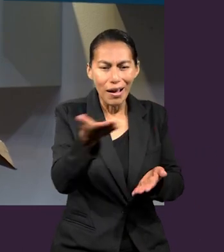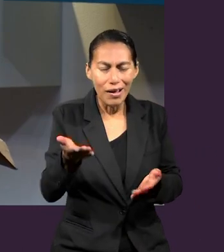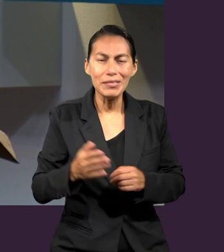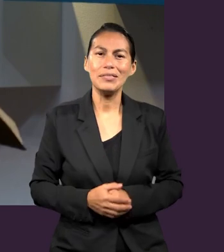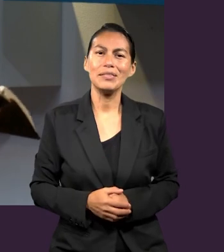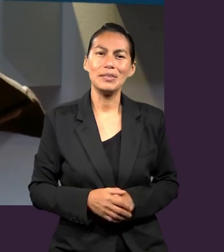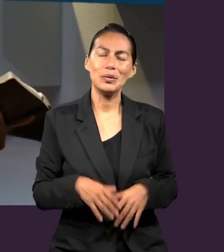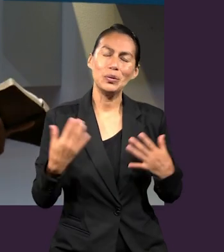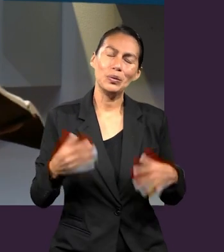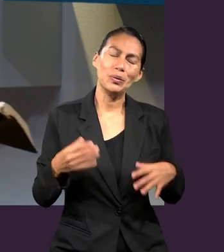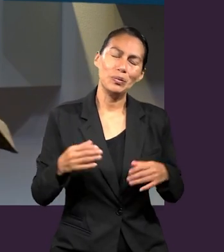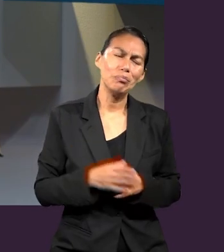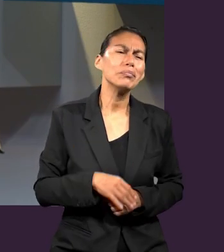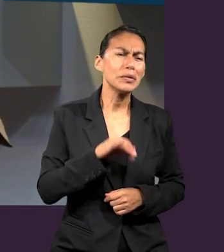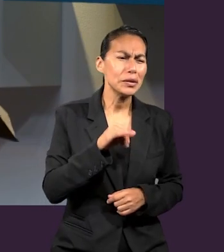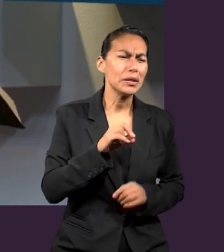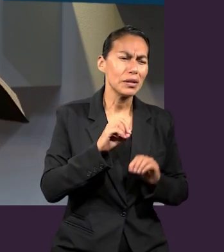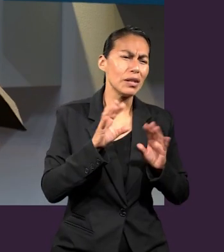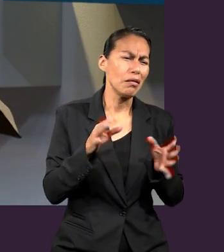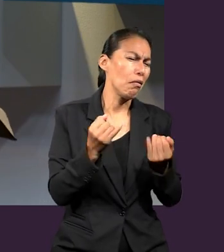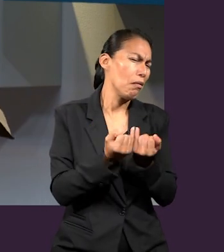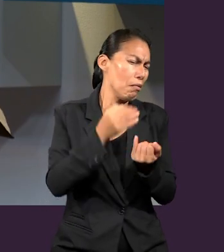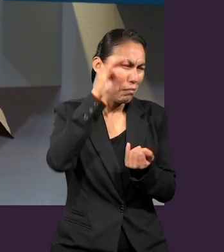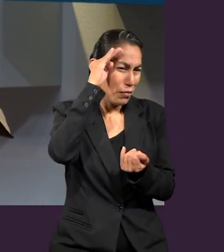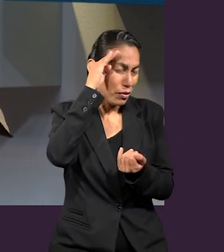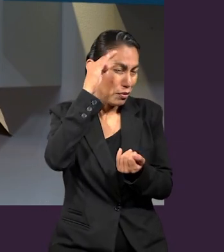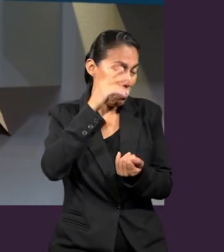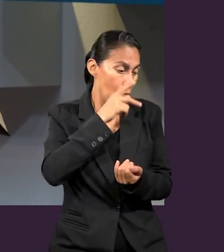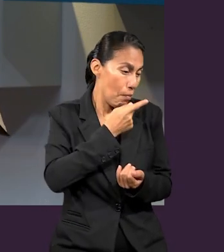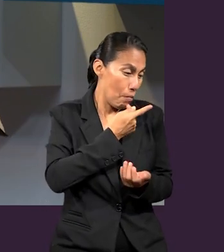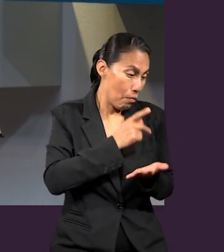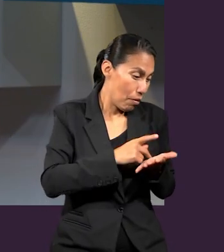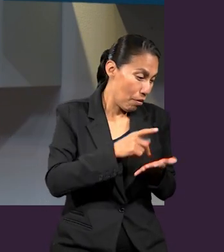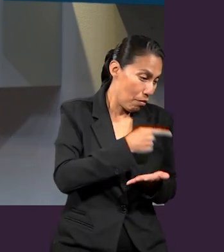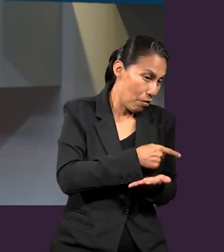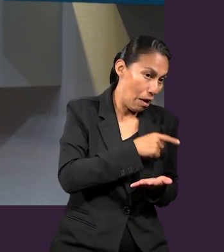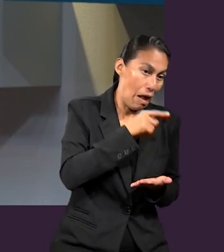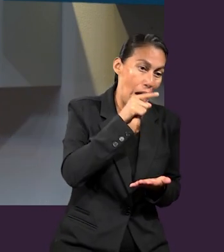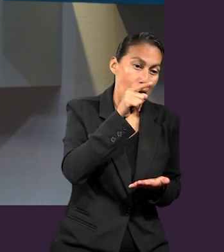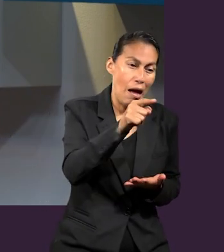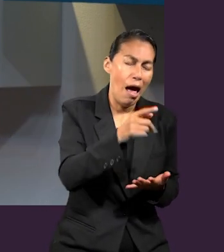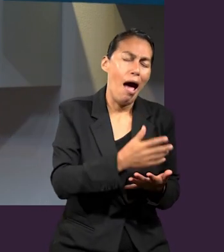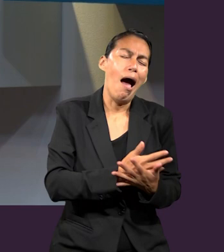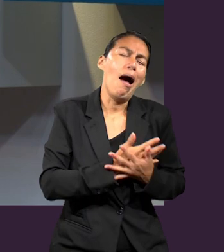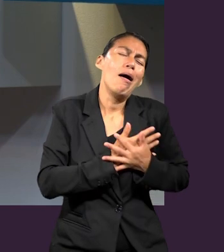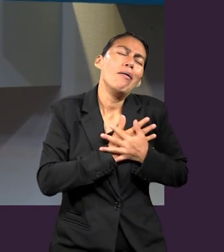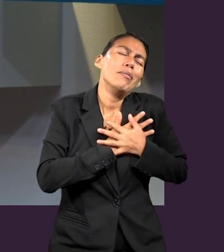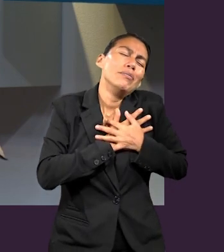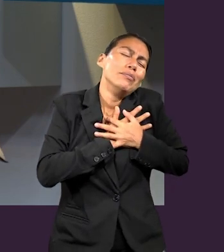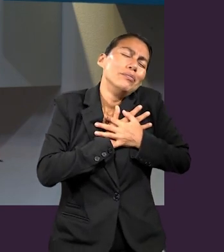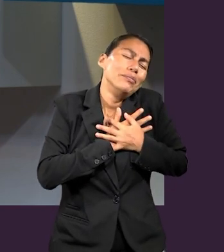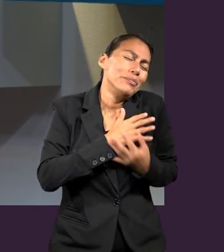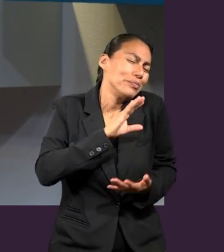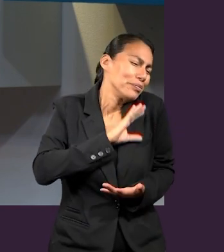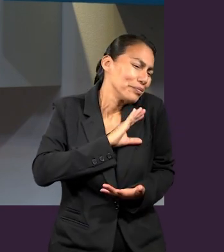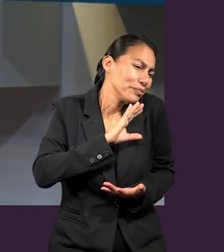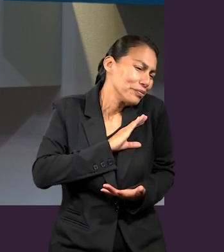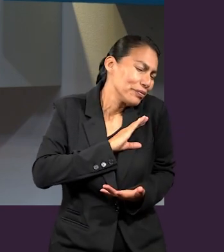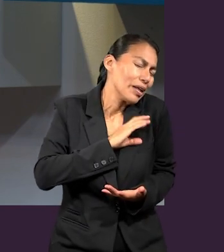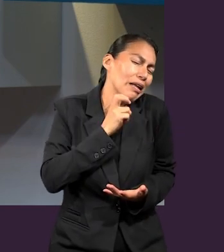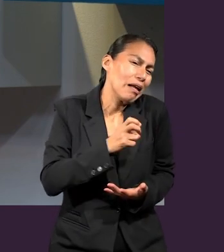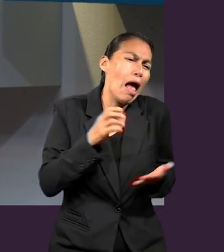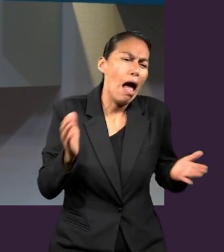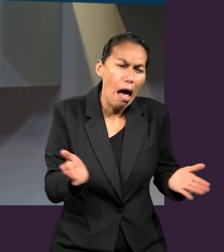parece que también tiene que ver con el amor que Pablo les tenía. Y al momento en el que Pablo les habla, les